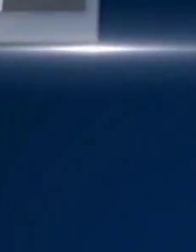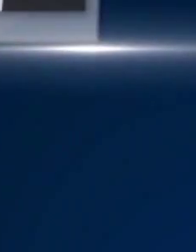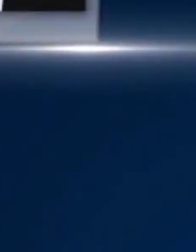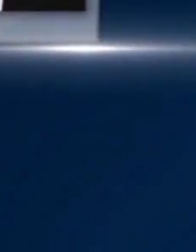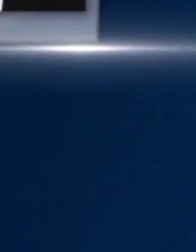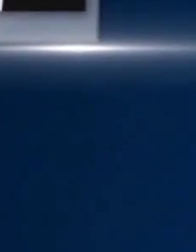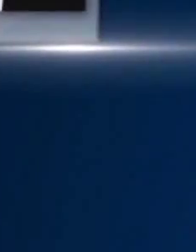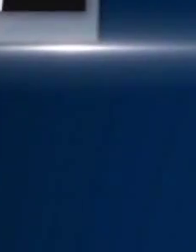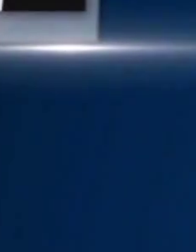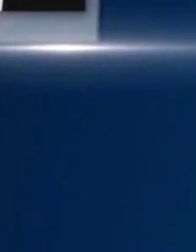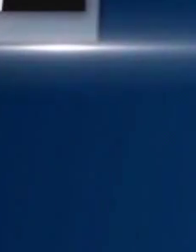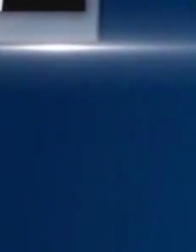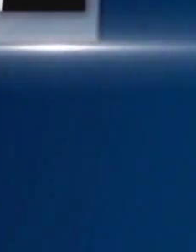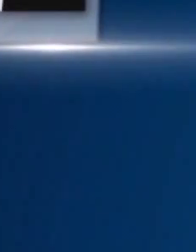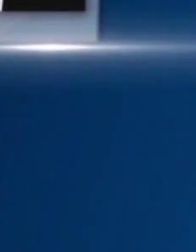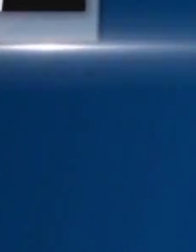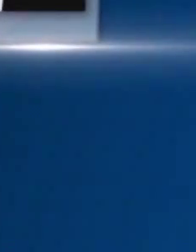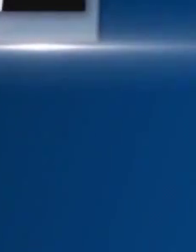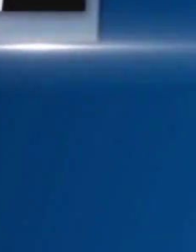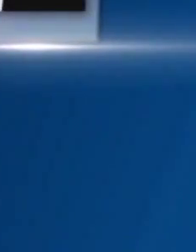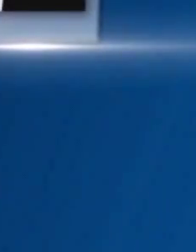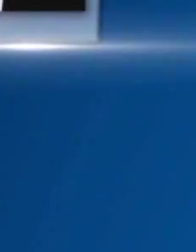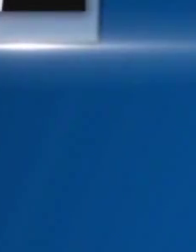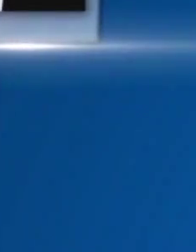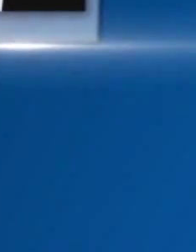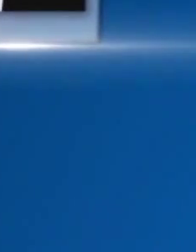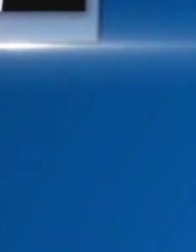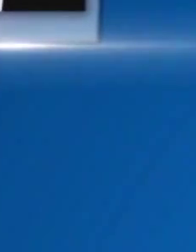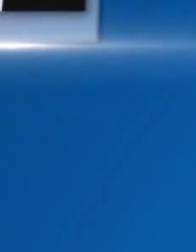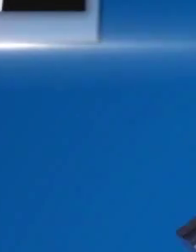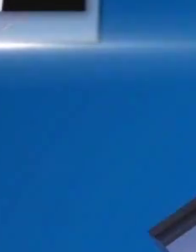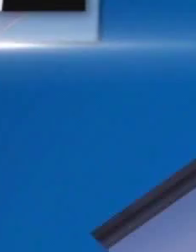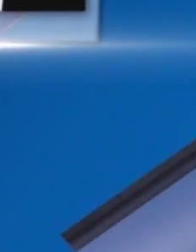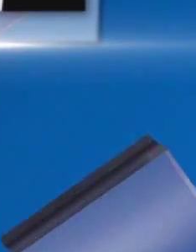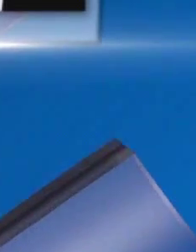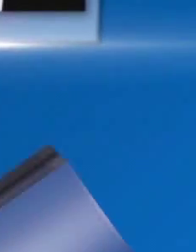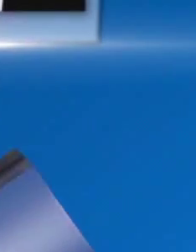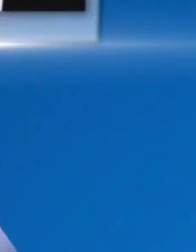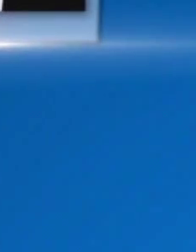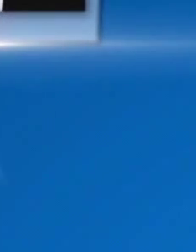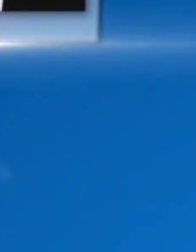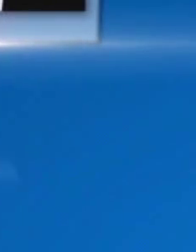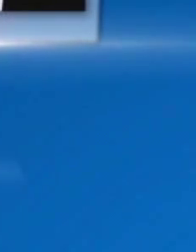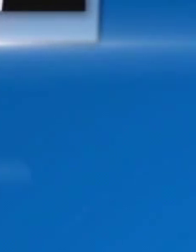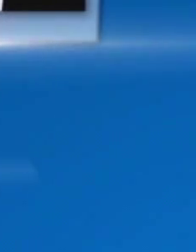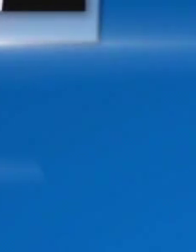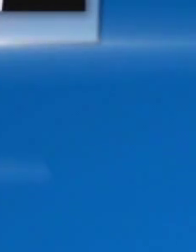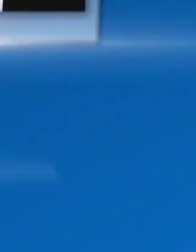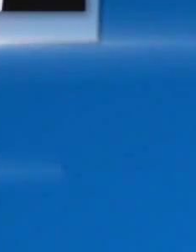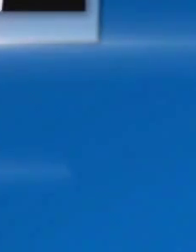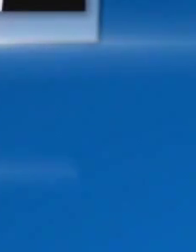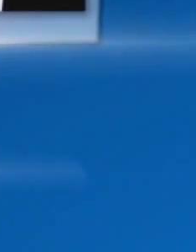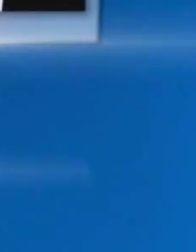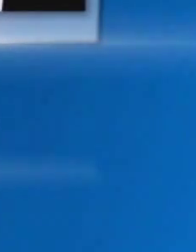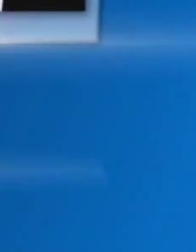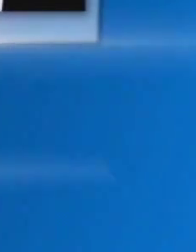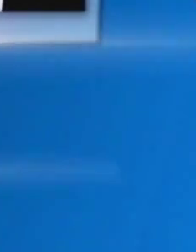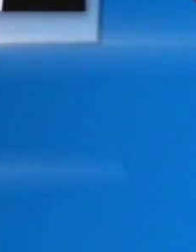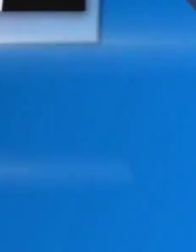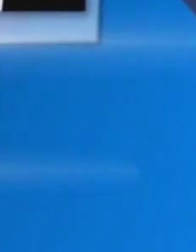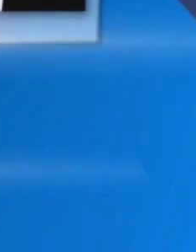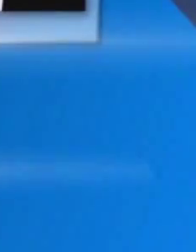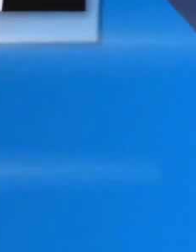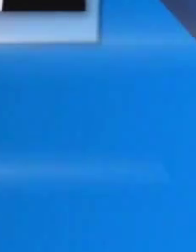Henry Llanes, asambleísta de Pichincha por el Movimiento Creo, integrante Comisión de los Derechos de los Trabajadores y la